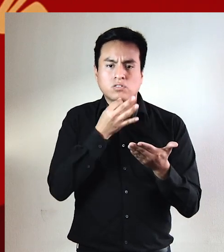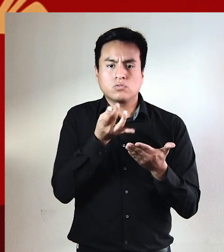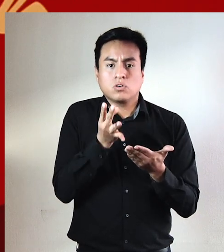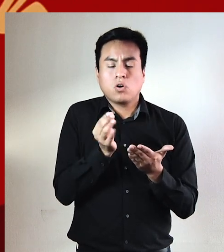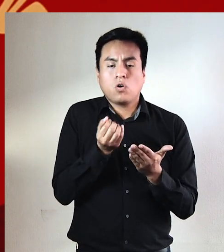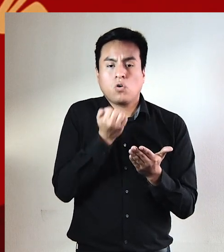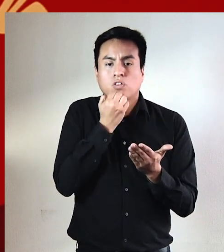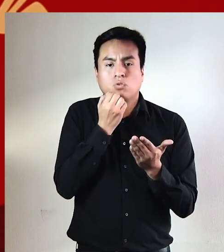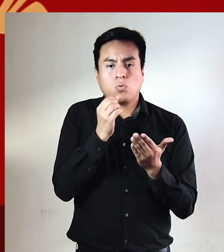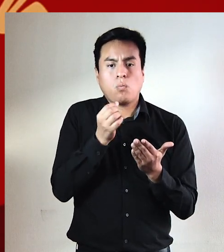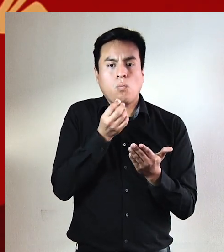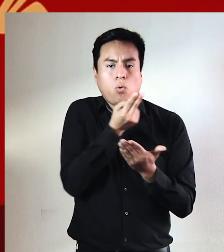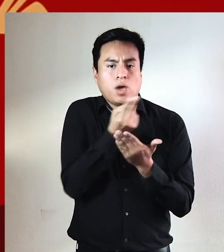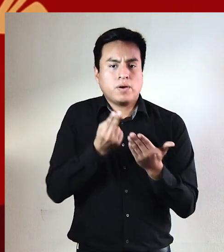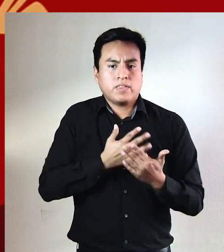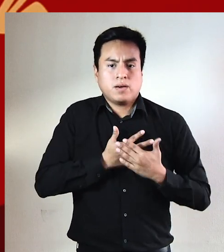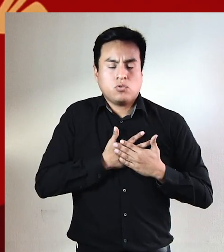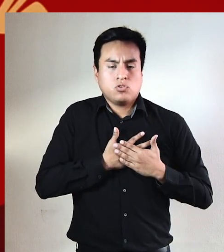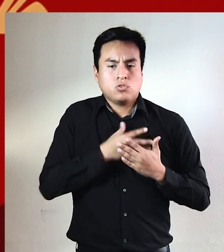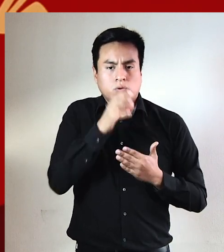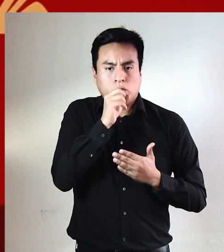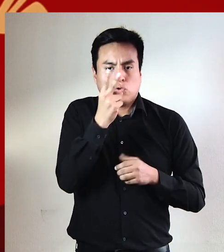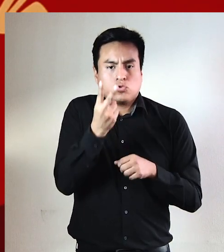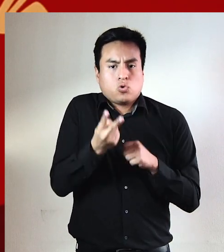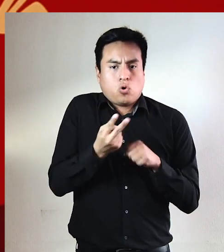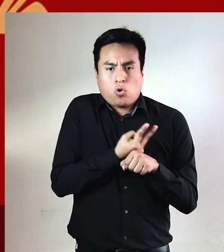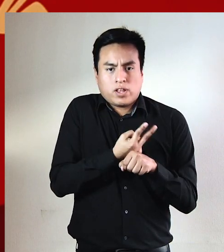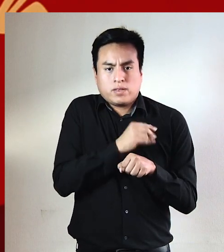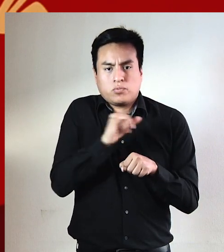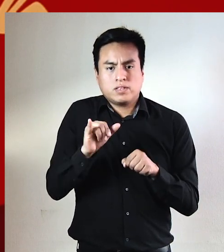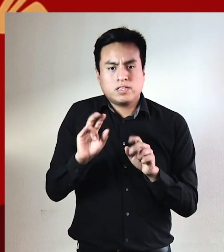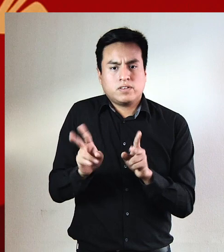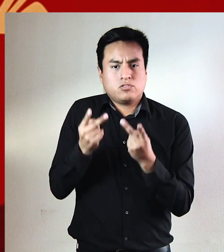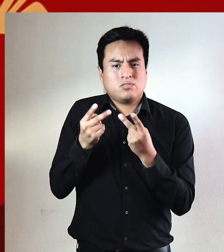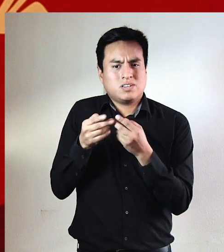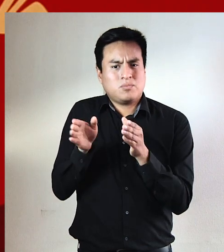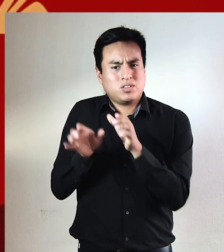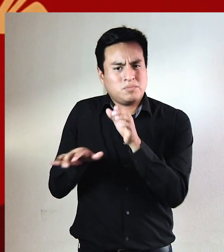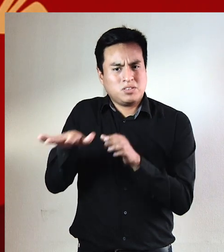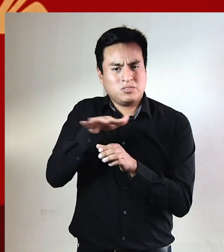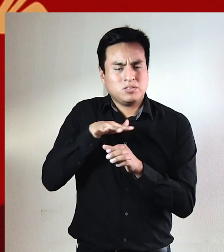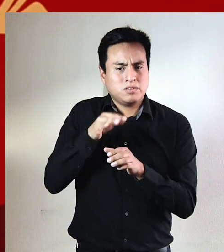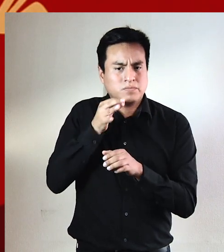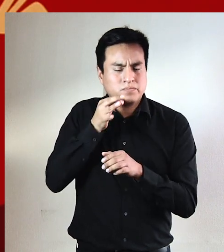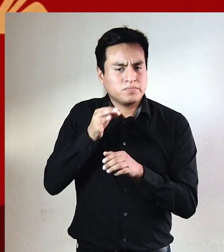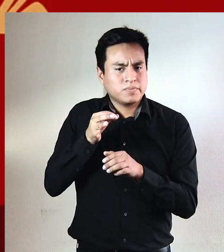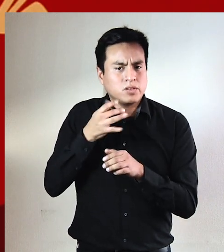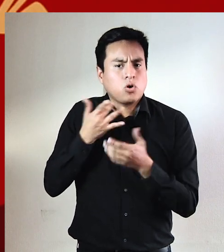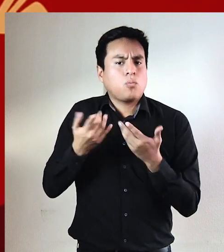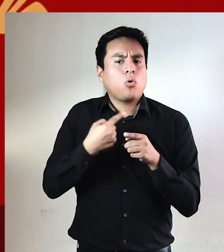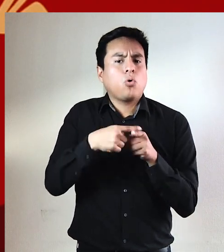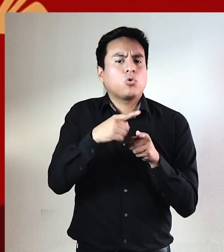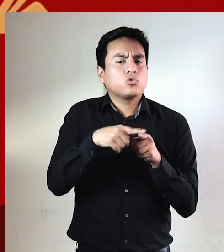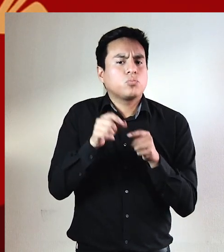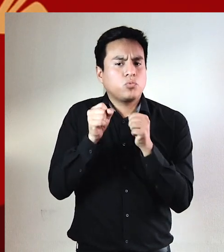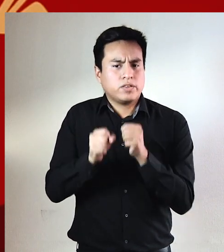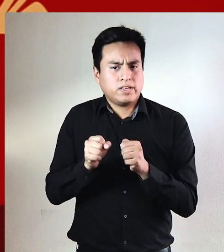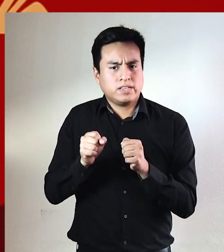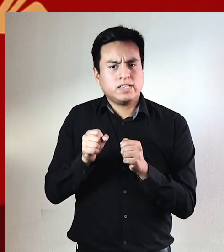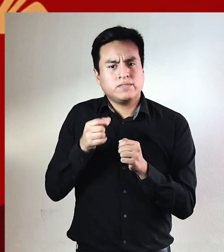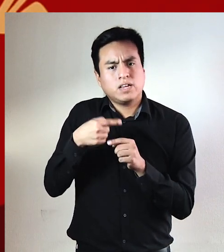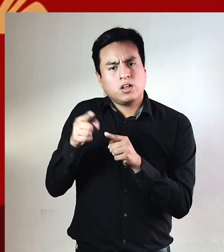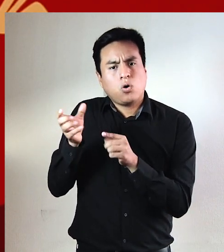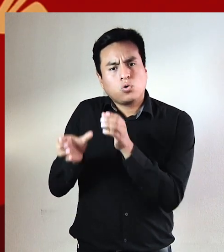entregar la corrección de un poema de amor, sobrevivió dos horas después de la liberación del campo de exterminio y de la tribunia, ¿cómo otros pueden